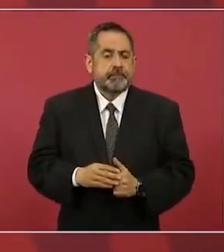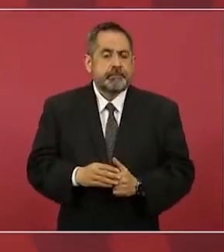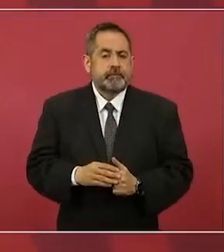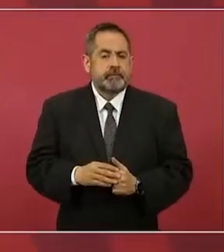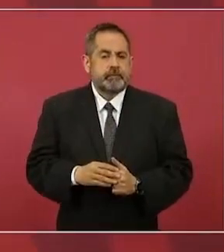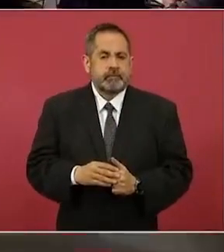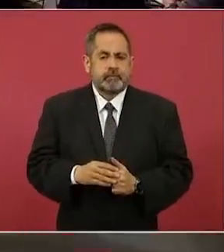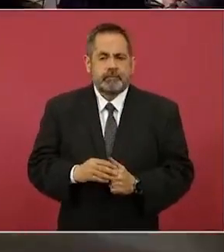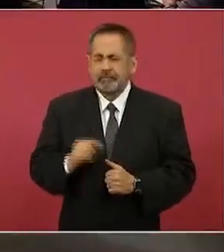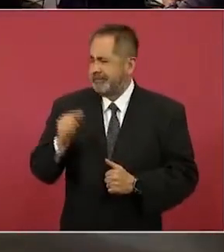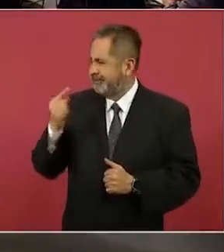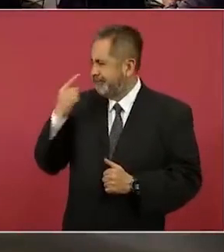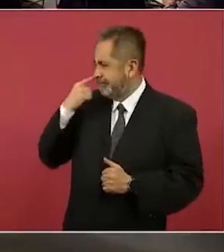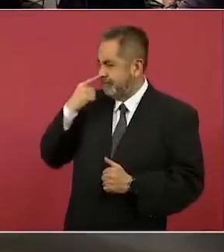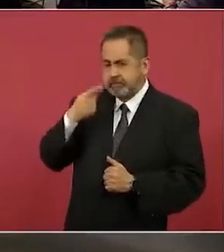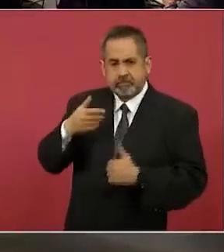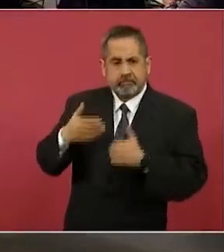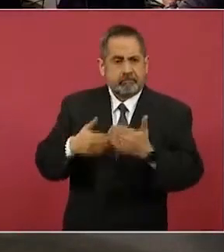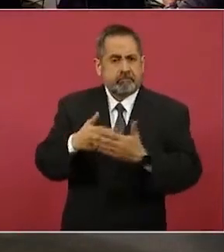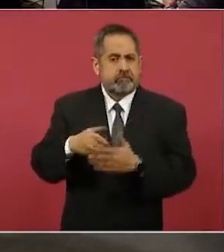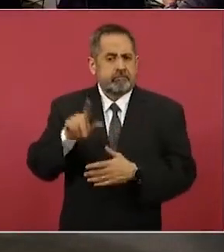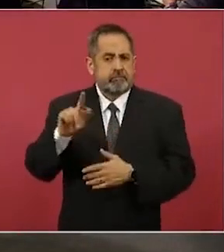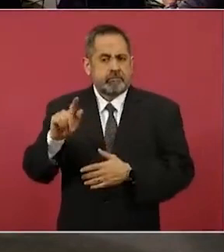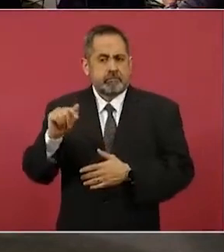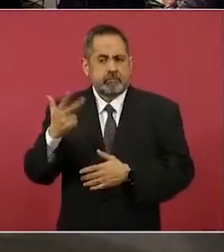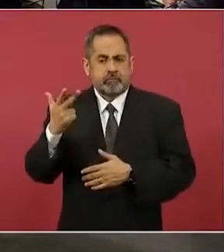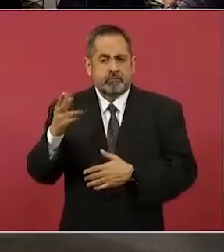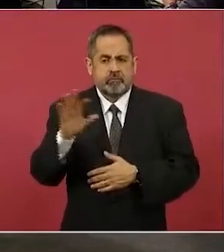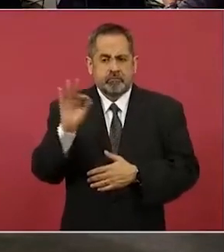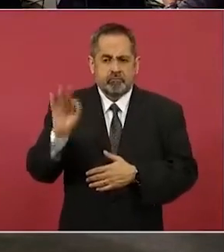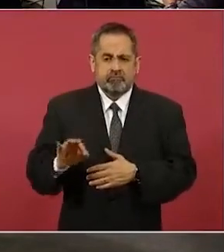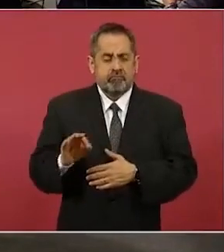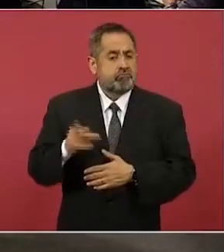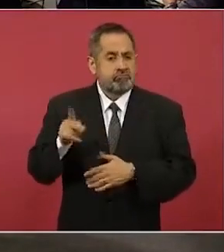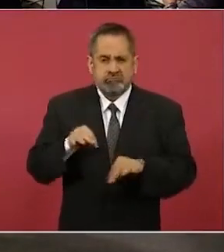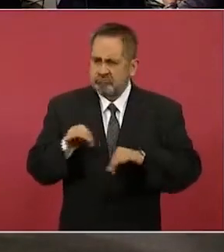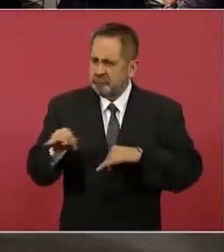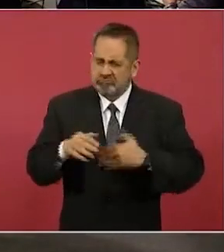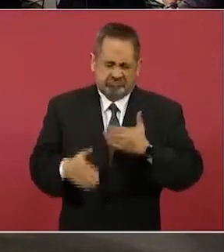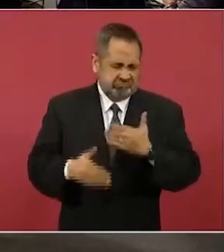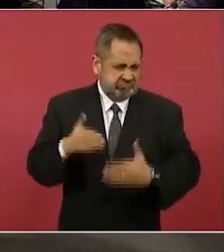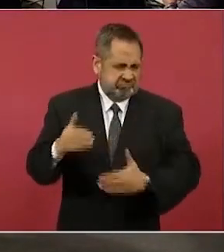Acabamos de ver el avance, llevan 78 por ciento, pero están trabajando.